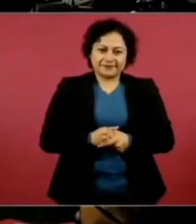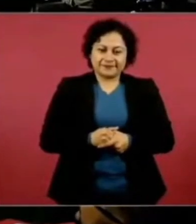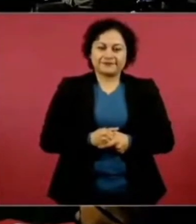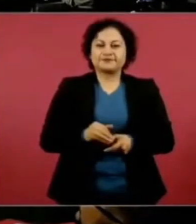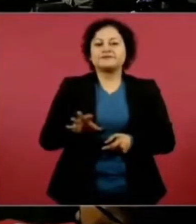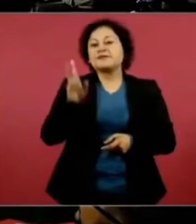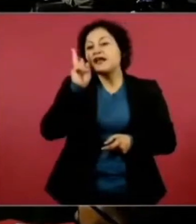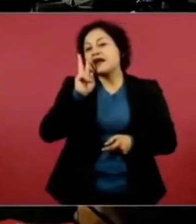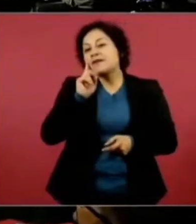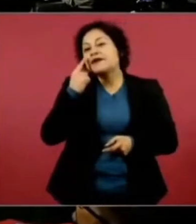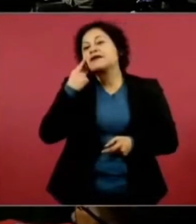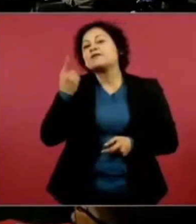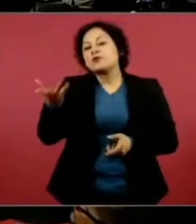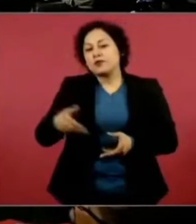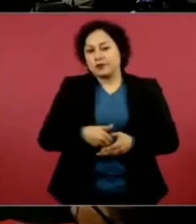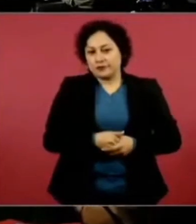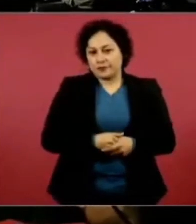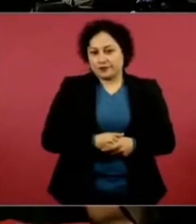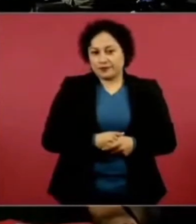Ahí está, mire.